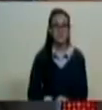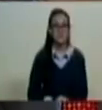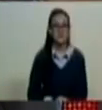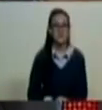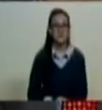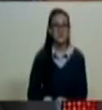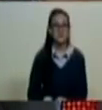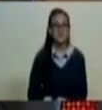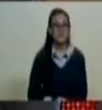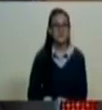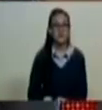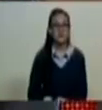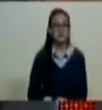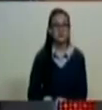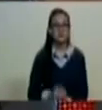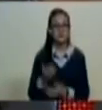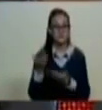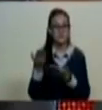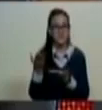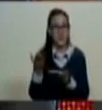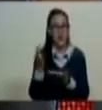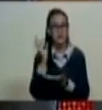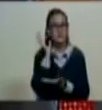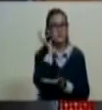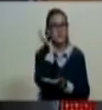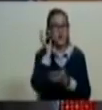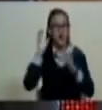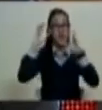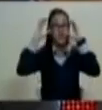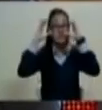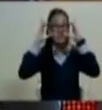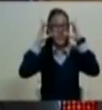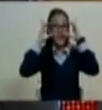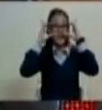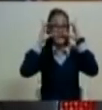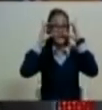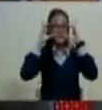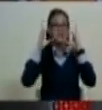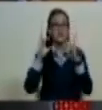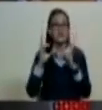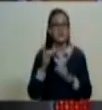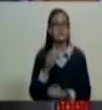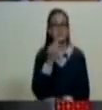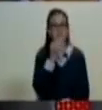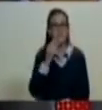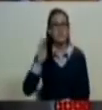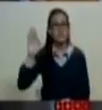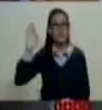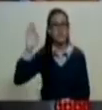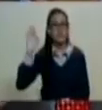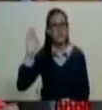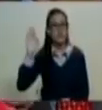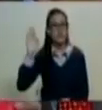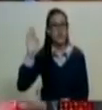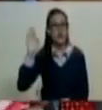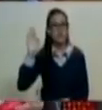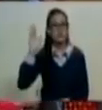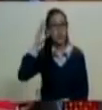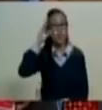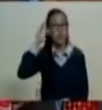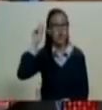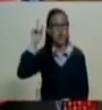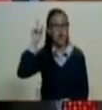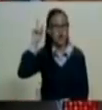Ciudadana, camarada de siempre, Delsi Rodríguez, jura a usted por el Dios